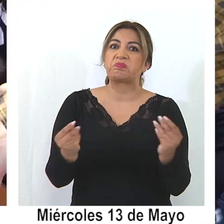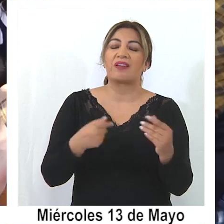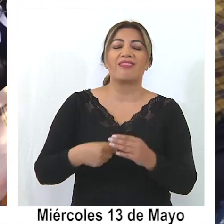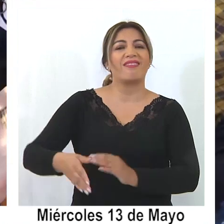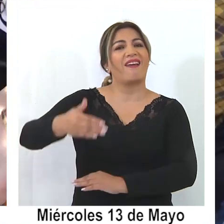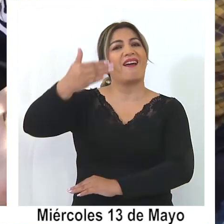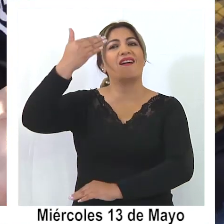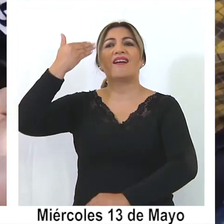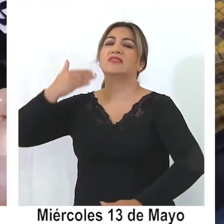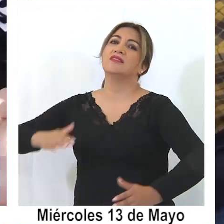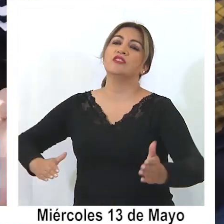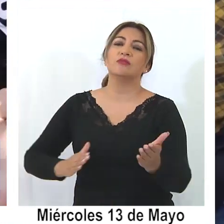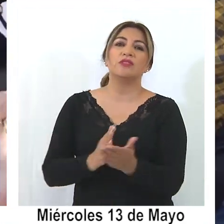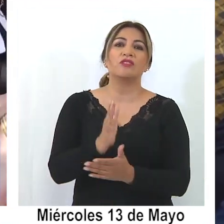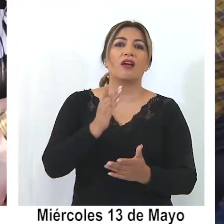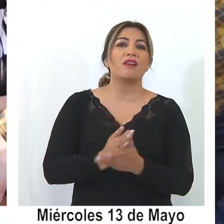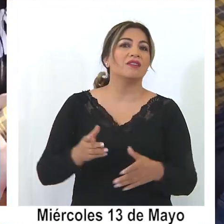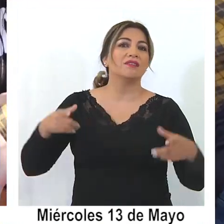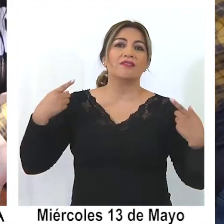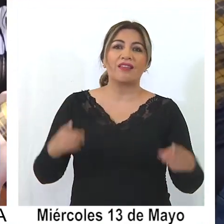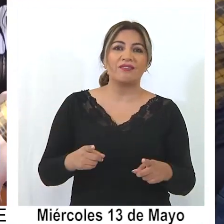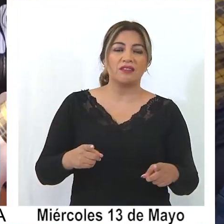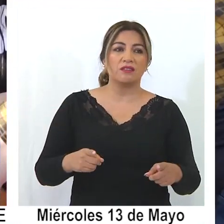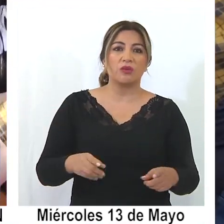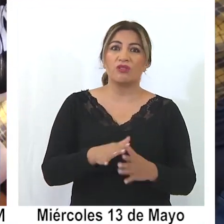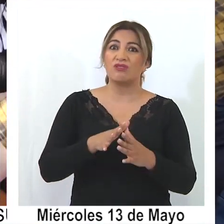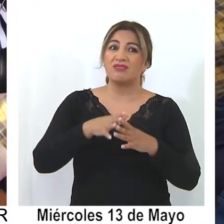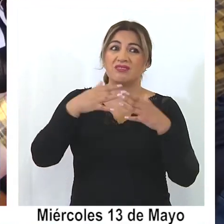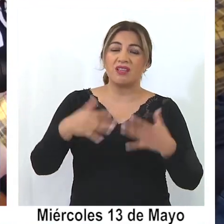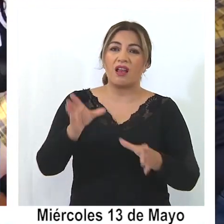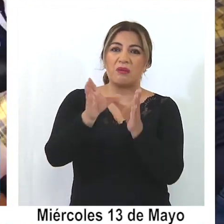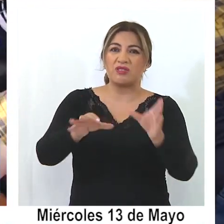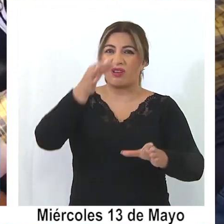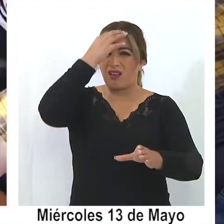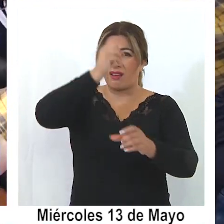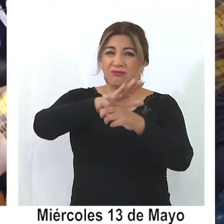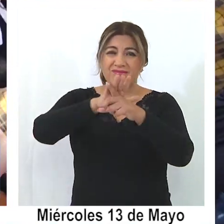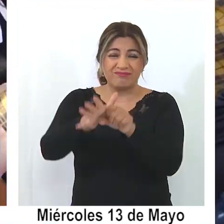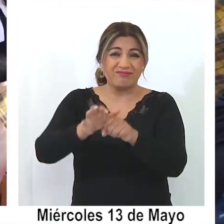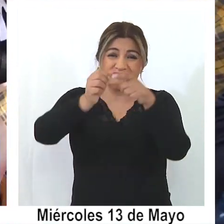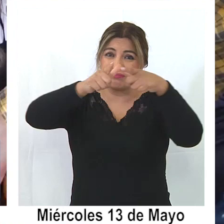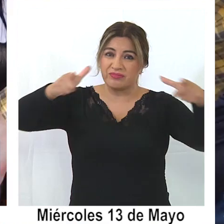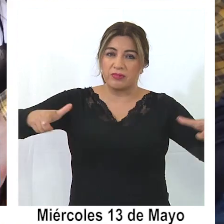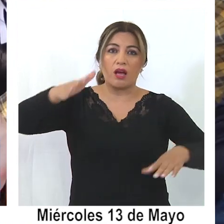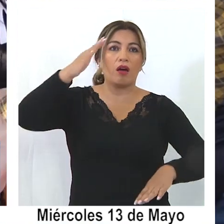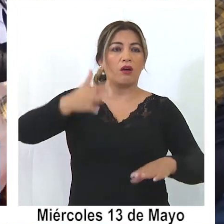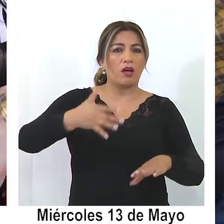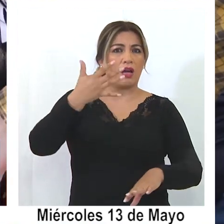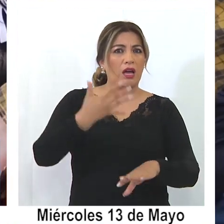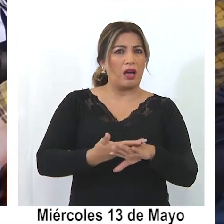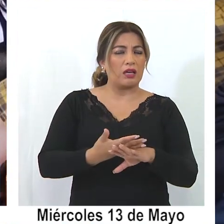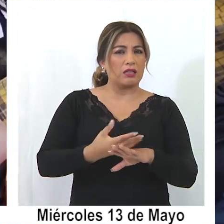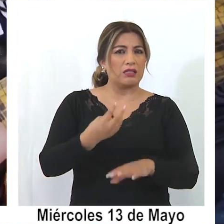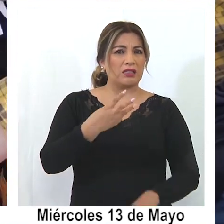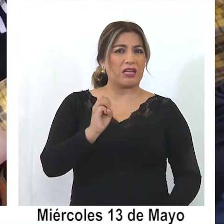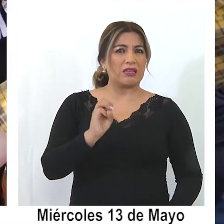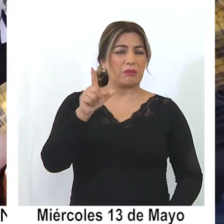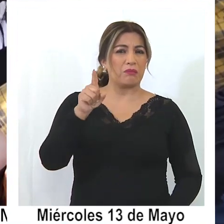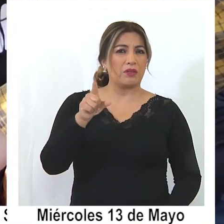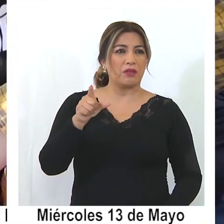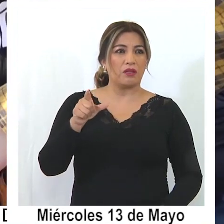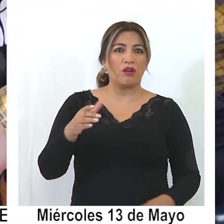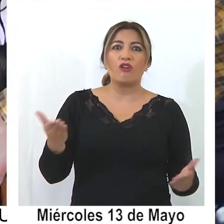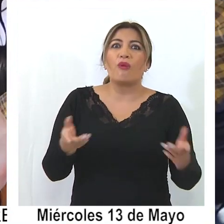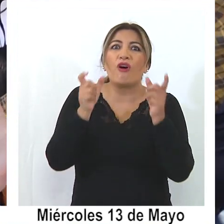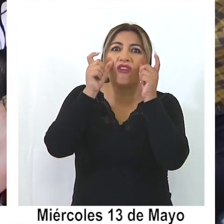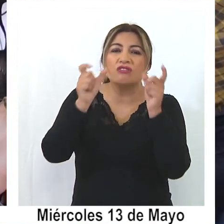principio, desde raíz, tenía que cortar, no cuando ya la gente está infectada, porque ahora con más de 30.000 contagiados, ¿cómo va